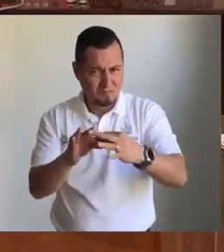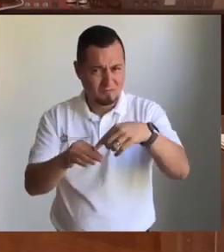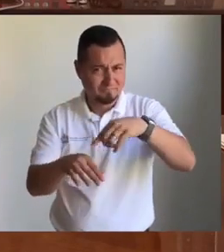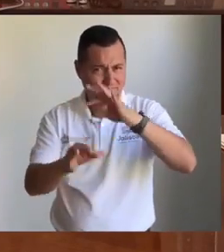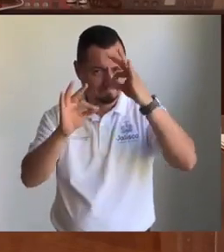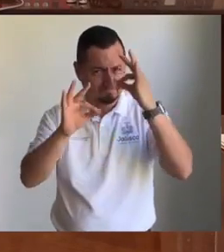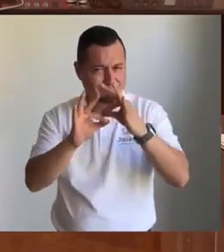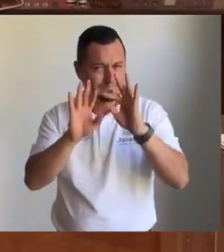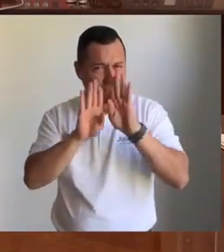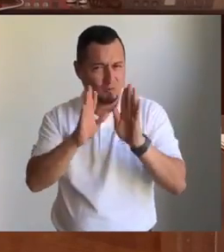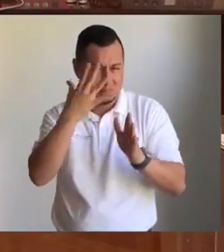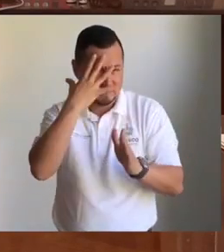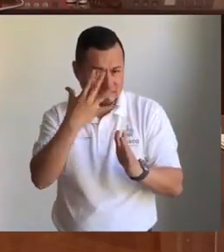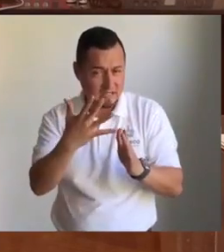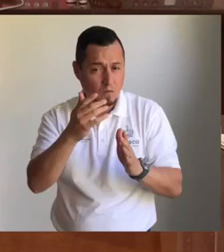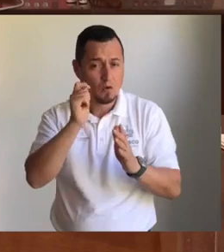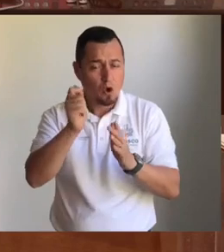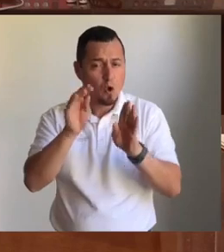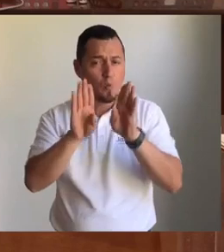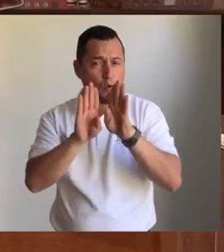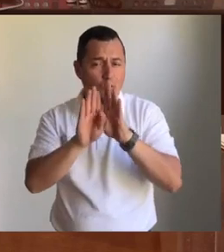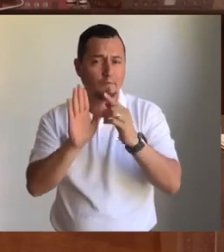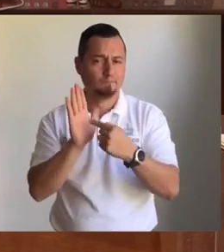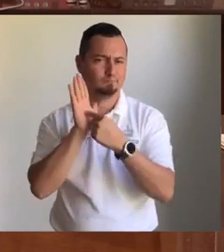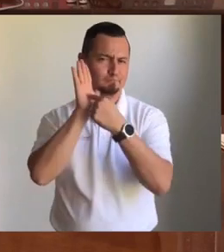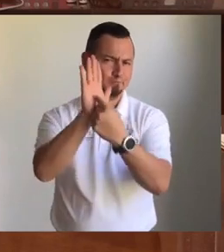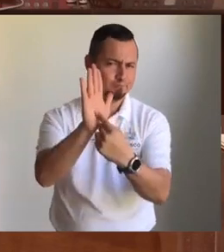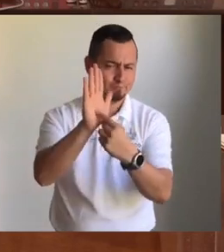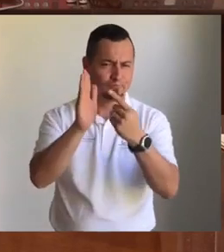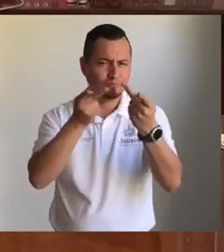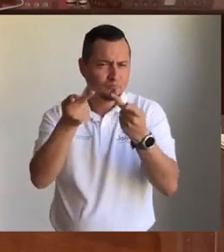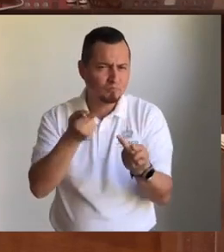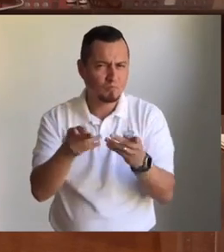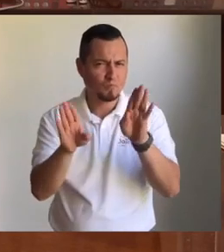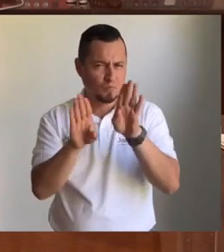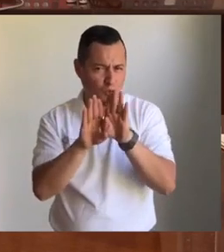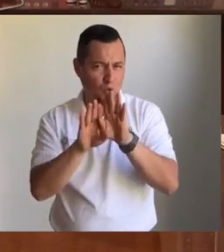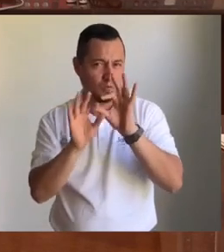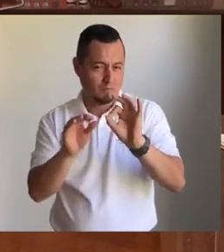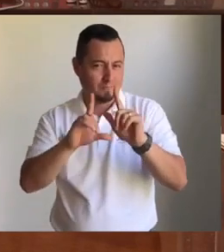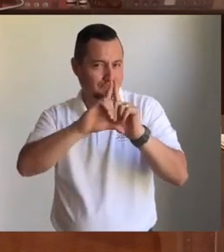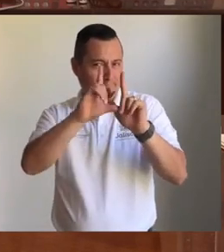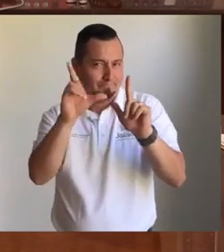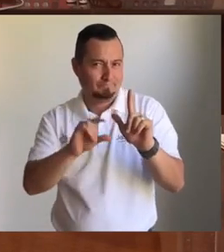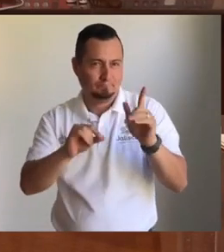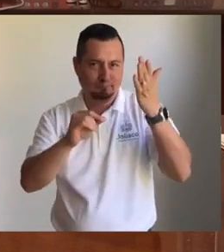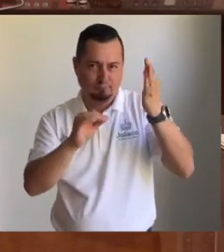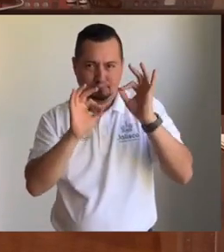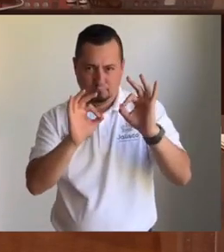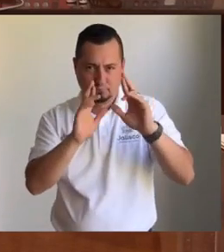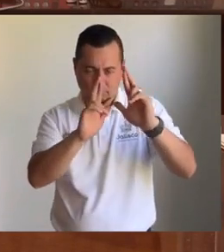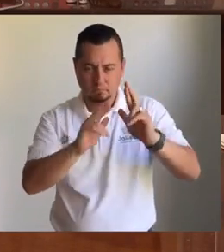técnicos y que buscaríamos en todo momento poner por encima de cualquier cosa el interés supremo de la nación.